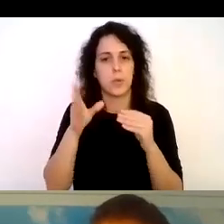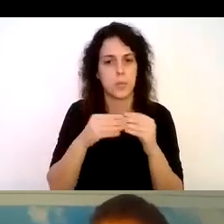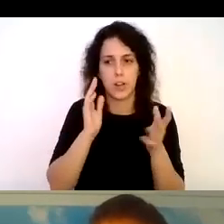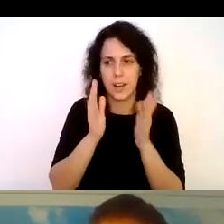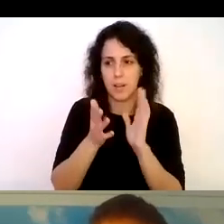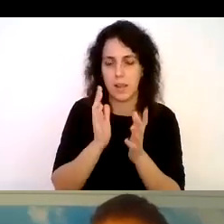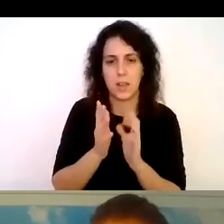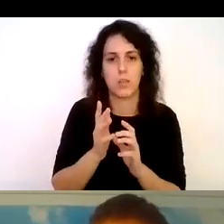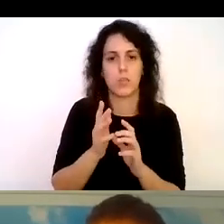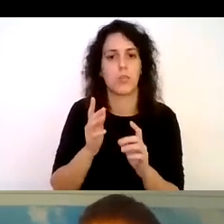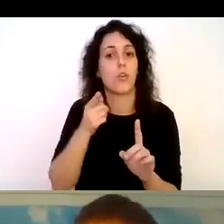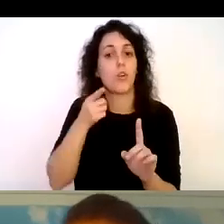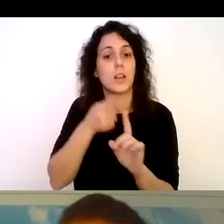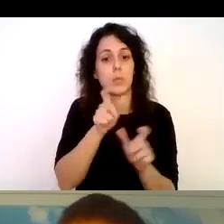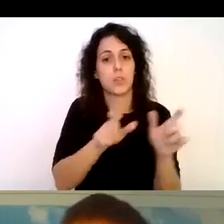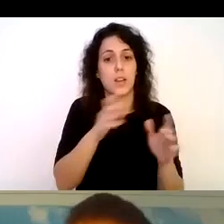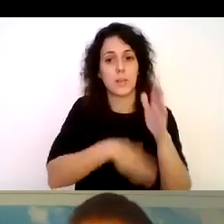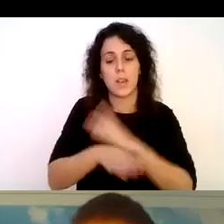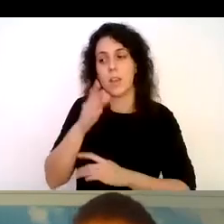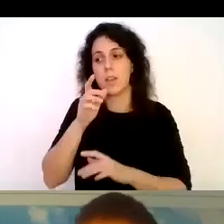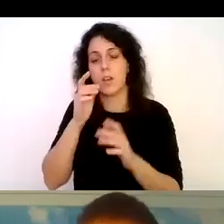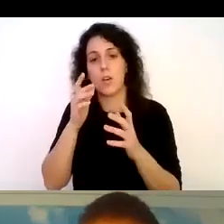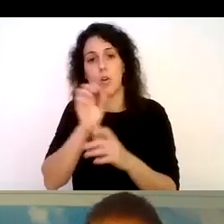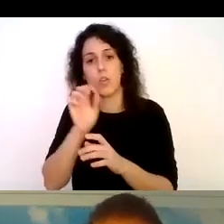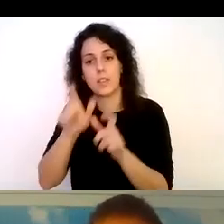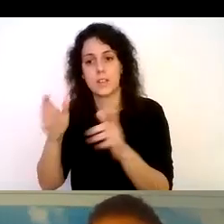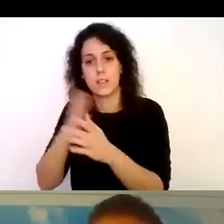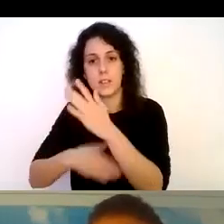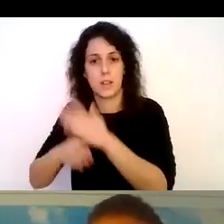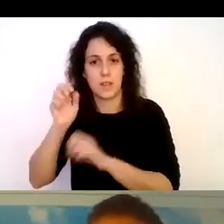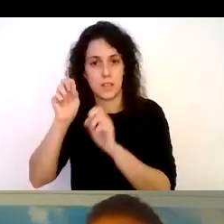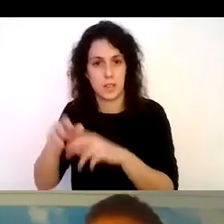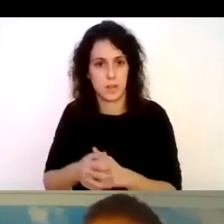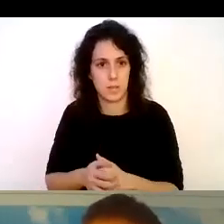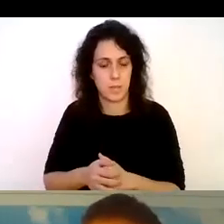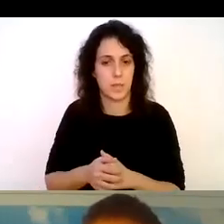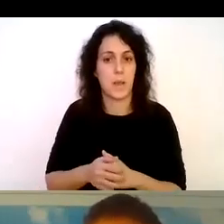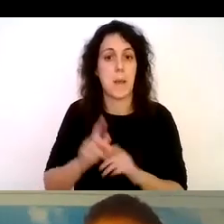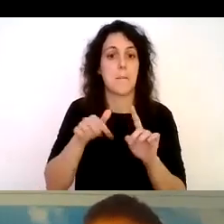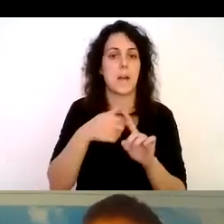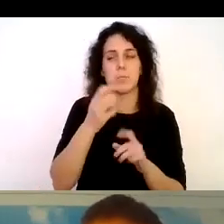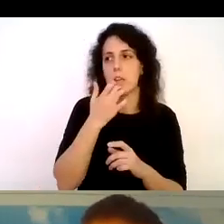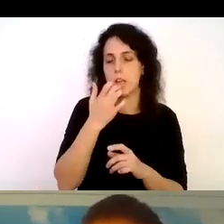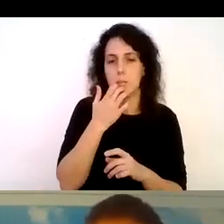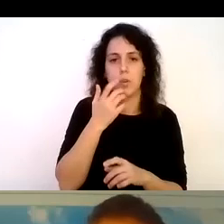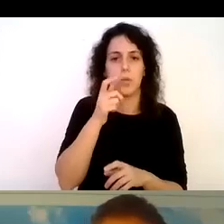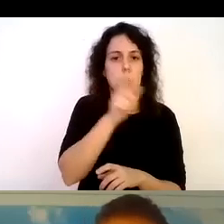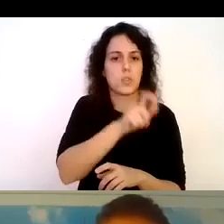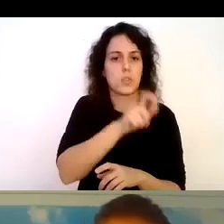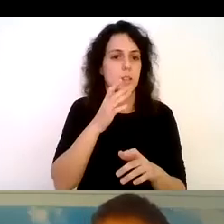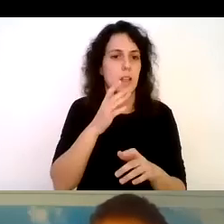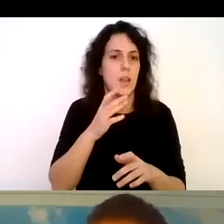con y sin discapacidad y acá quiero decir algo que no mencioné antes que personas con trastornos del desarrollo neurodiversidad